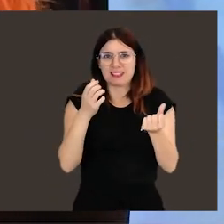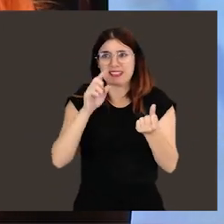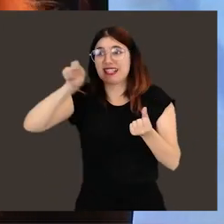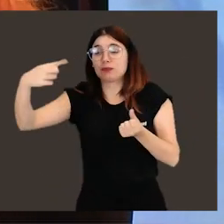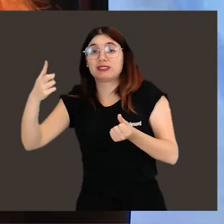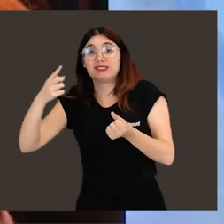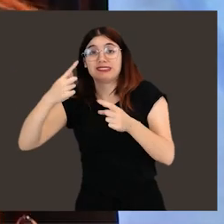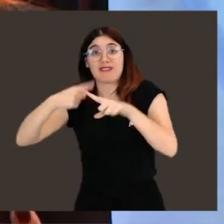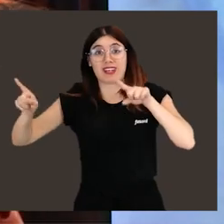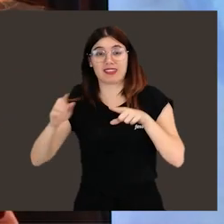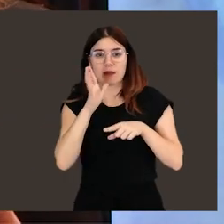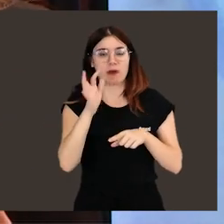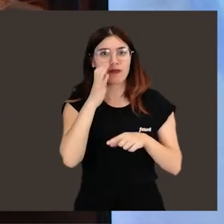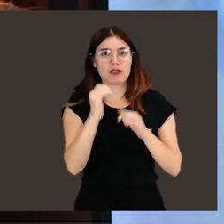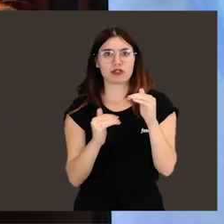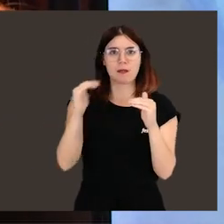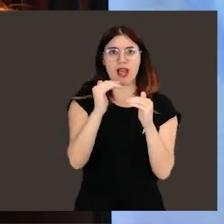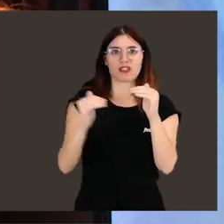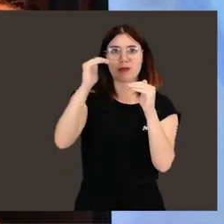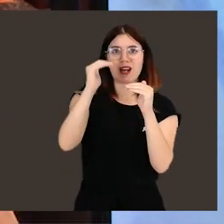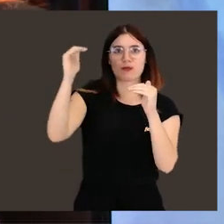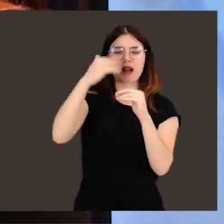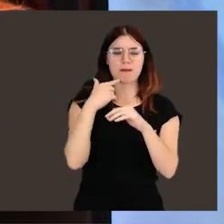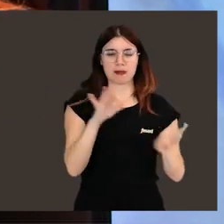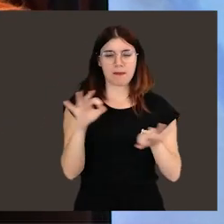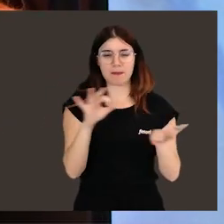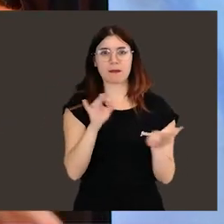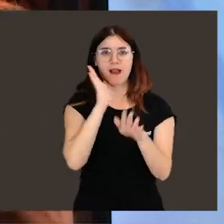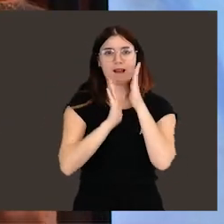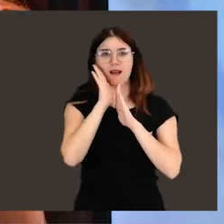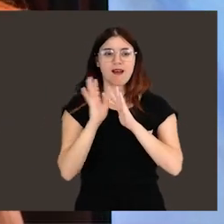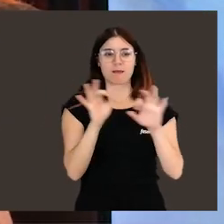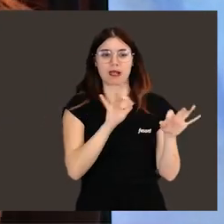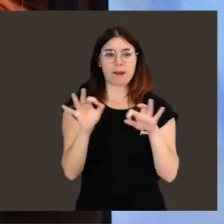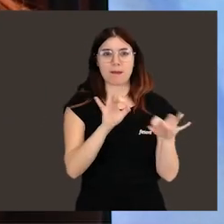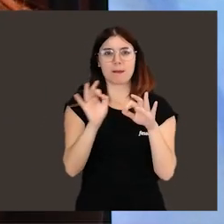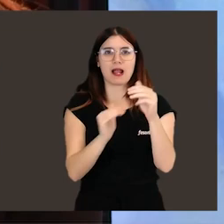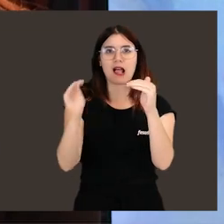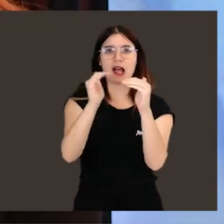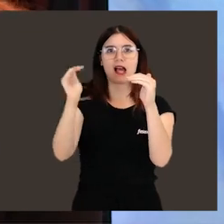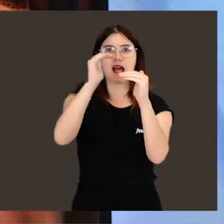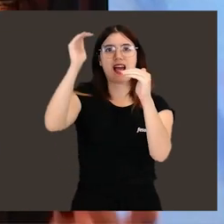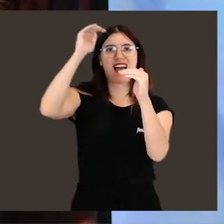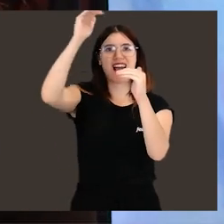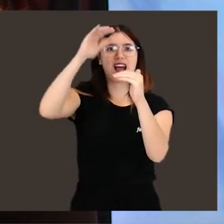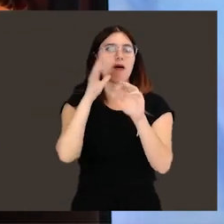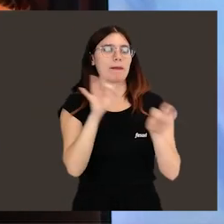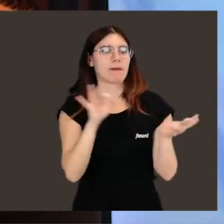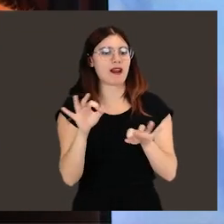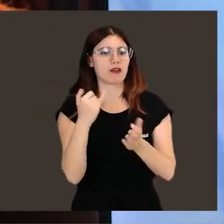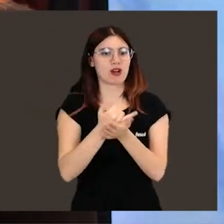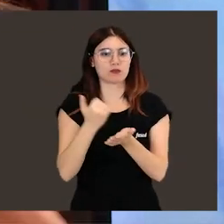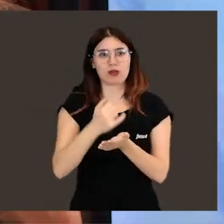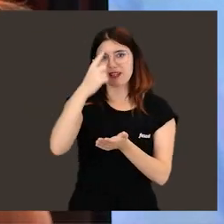más me emocionó que llegara hasta el final. Porque cada superación, haber preparado tanto, con tanto cariño esa candidatura y que la tengan en